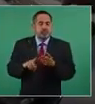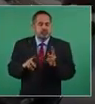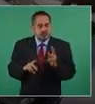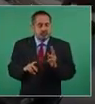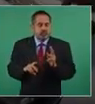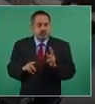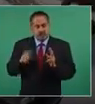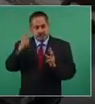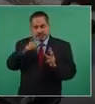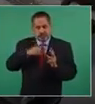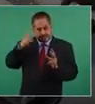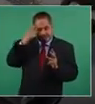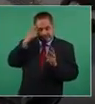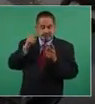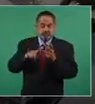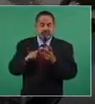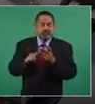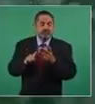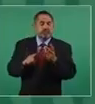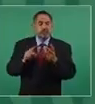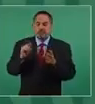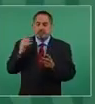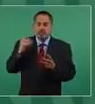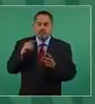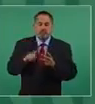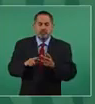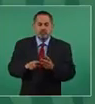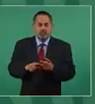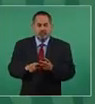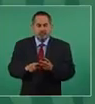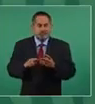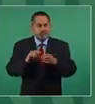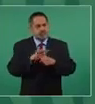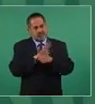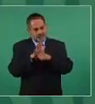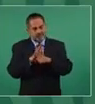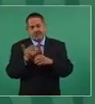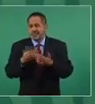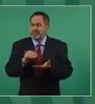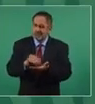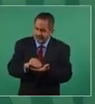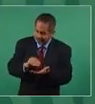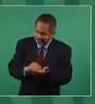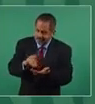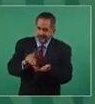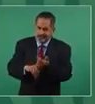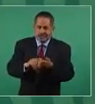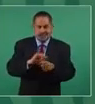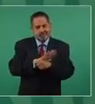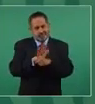a considerar. Acabamos de salir y todavía estamos